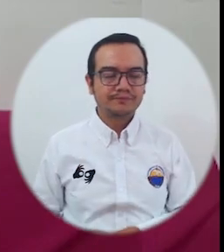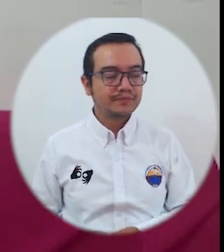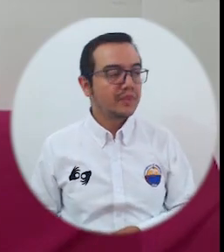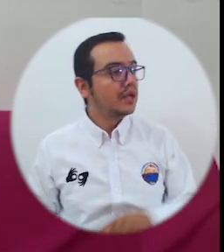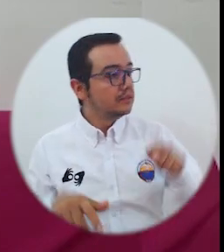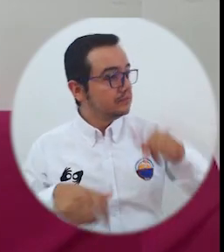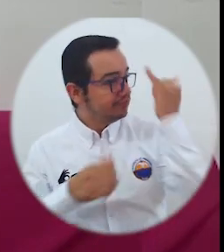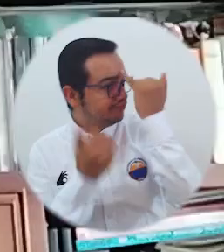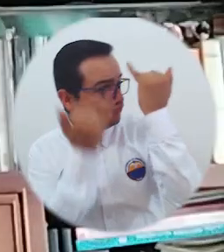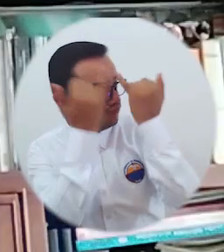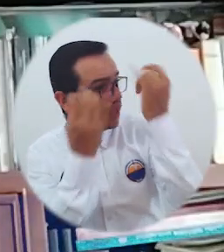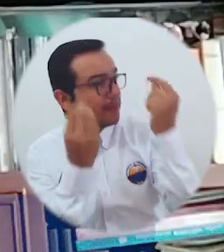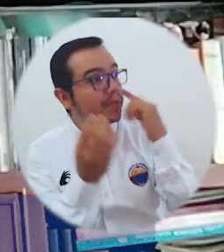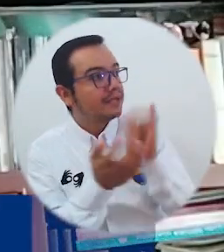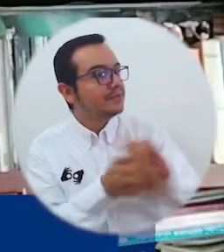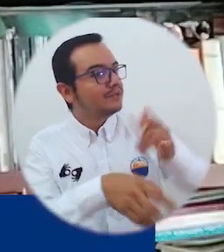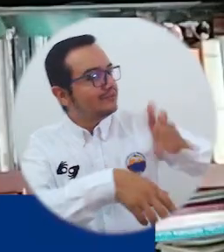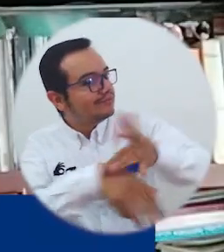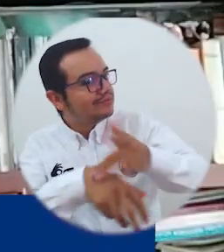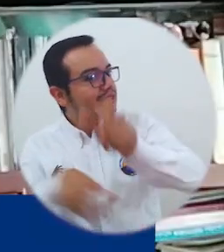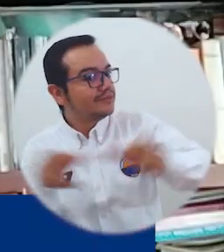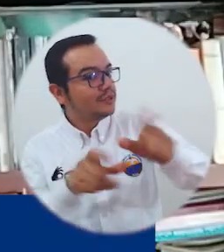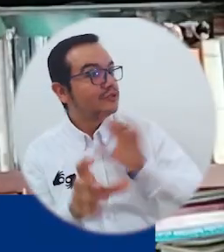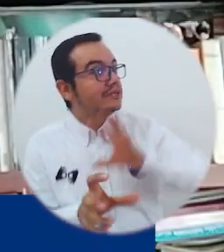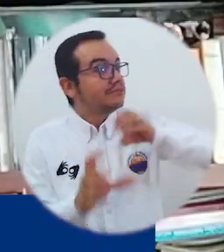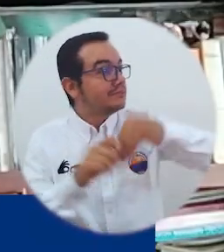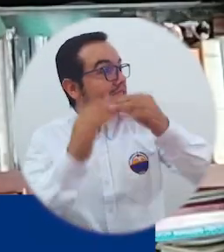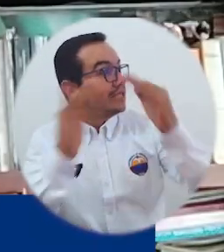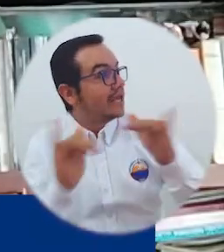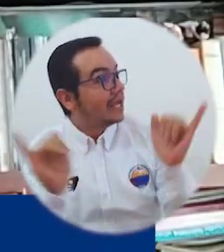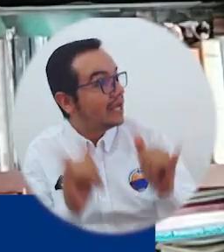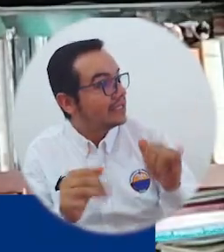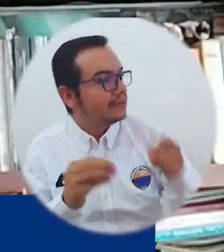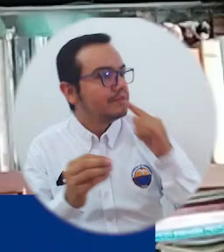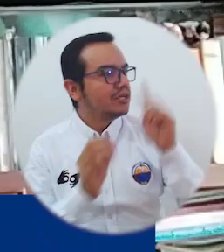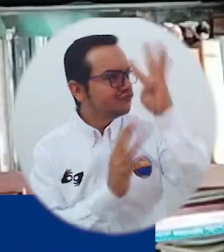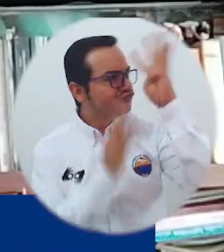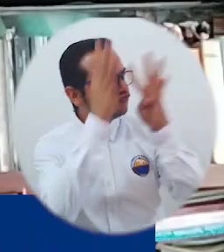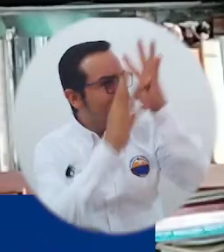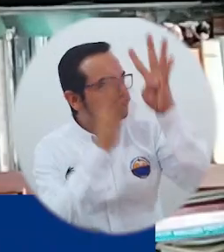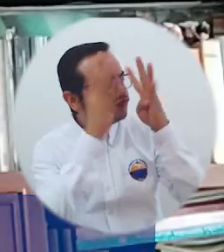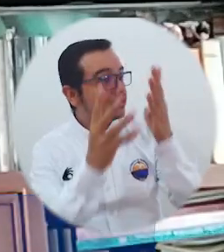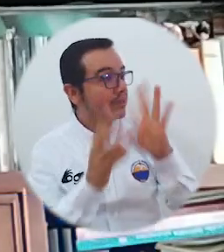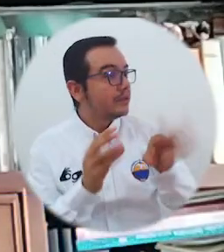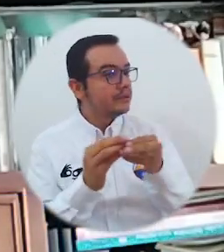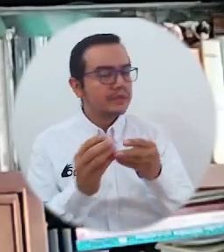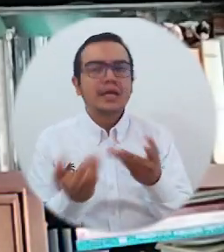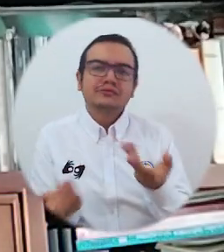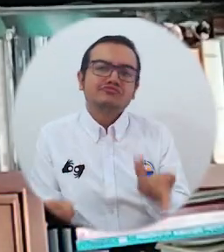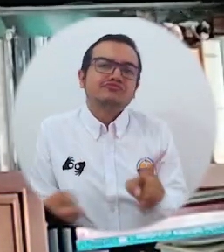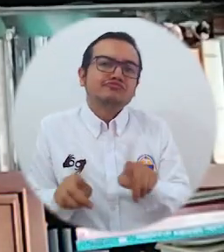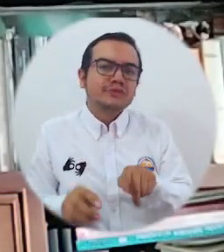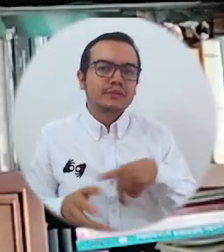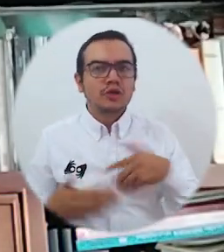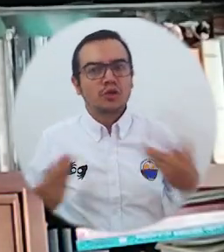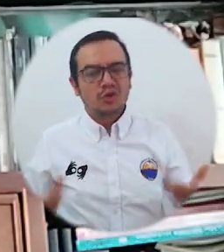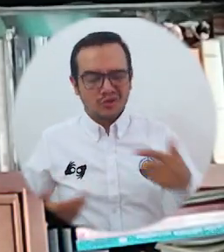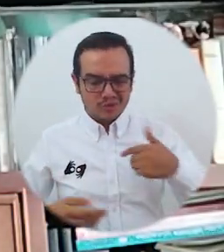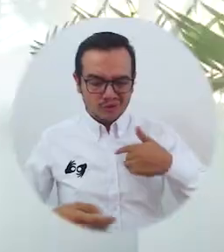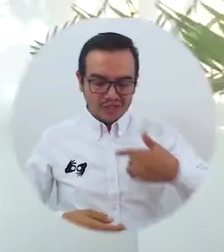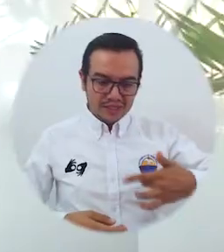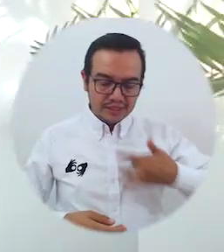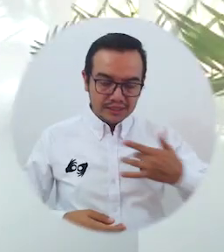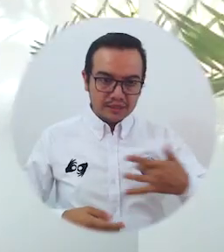de duración. Esta idea nació para motivar a las personas a quedarse en casa, estimulando su creatividad y su